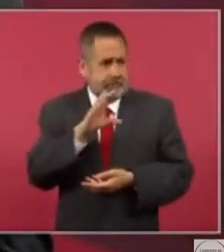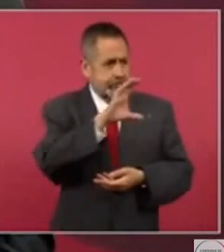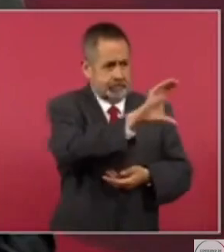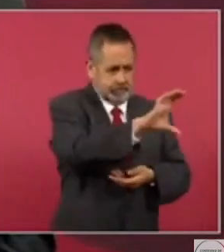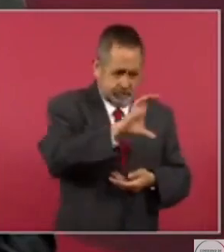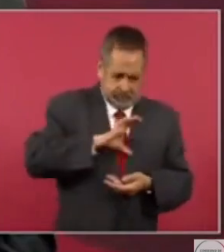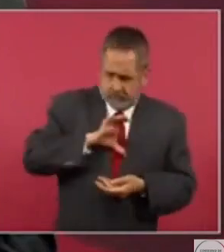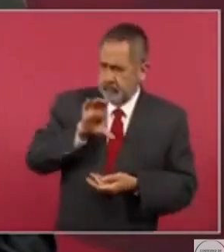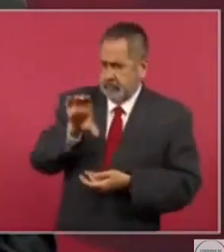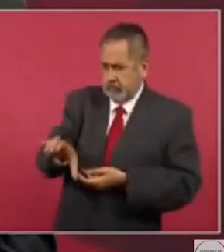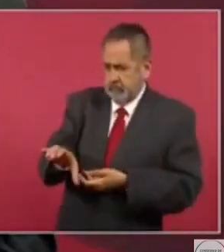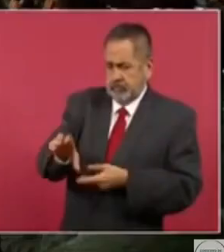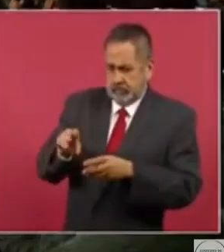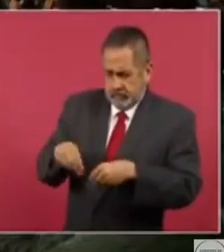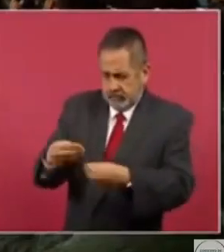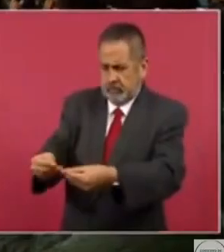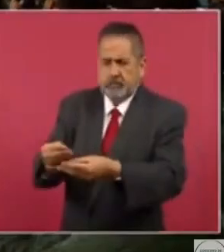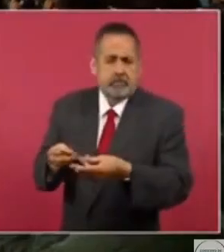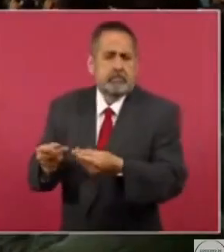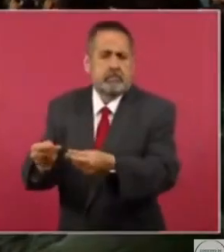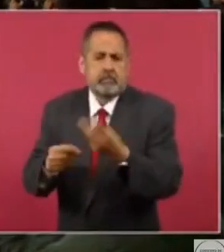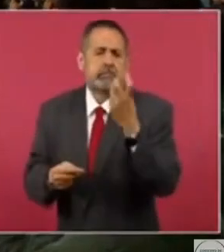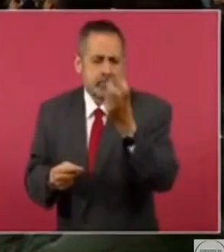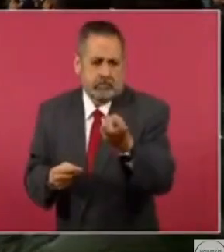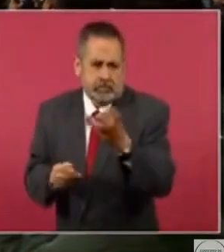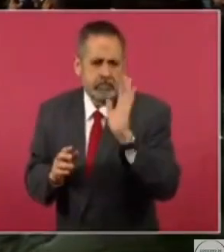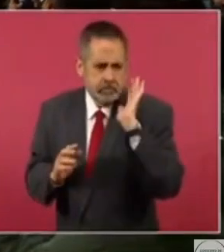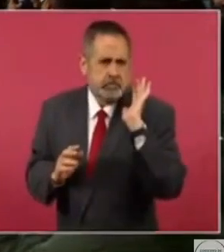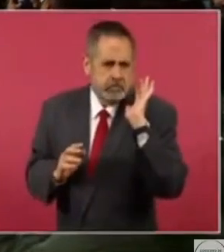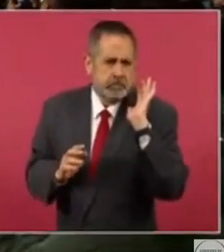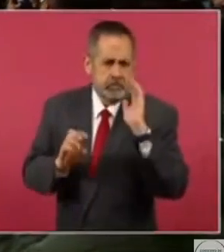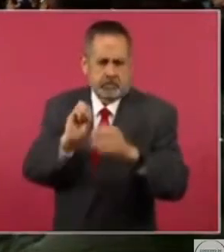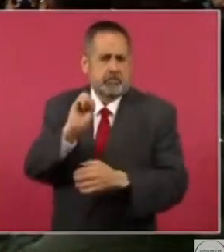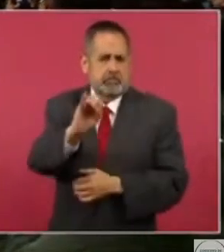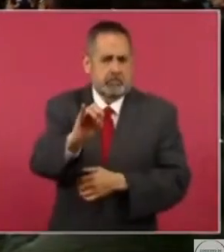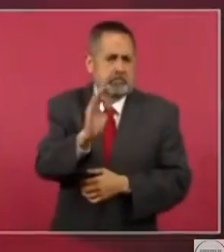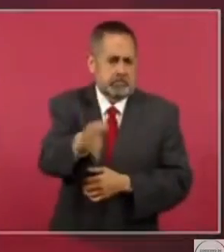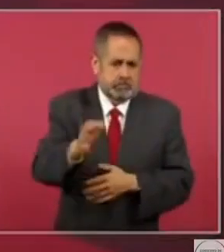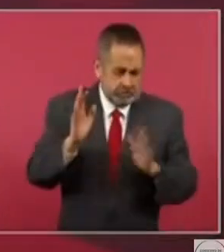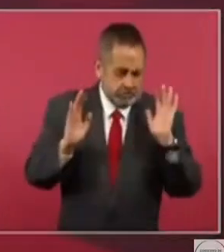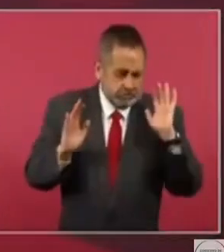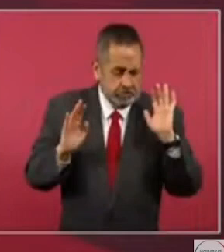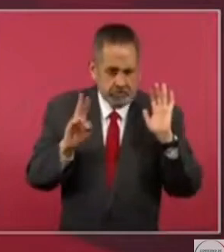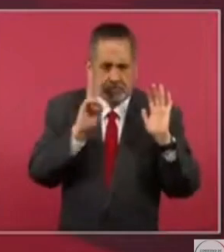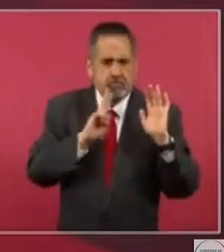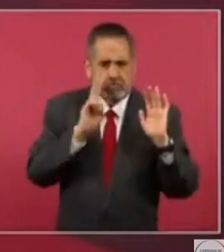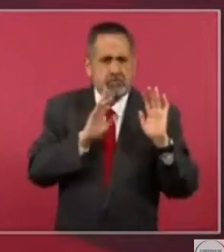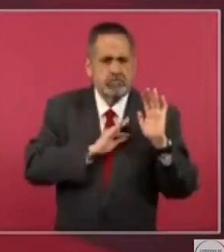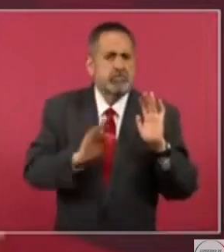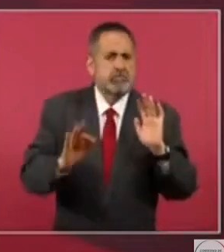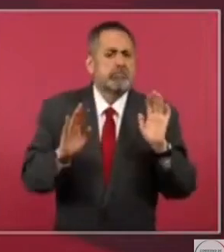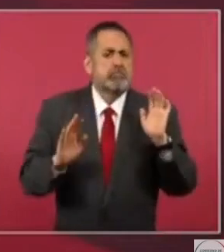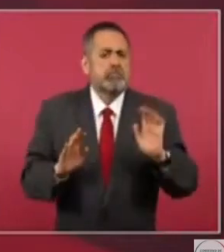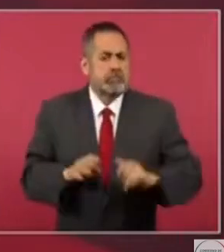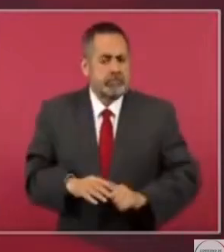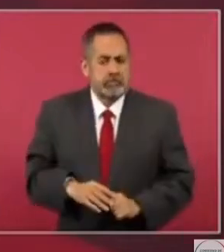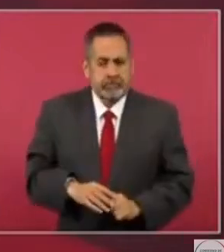eso sí, estamos nosotros en condiciones de que